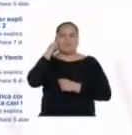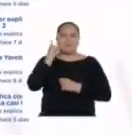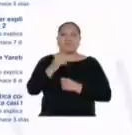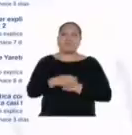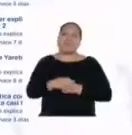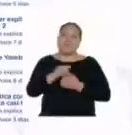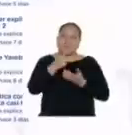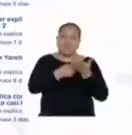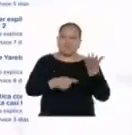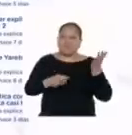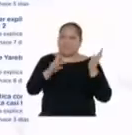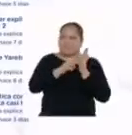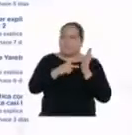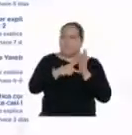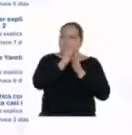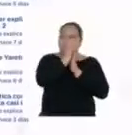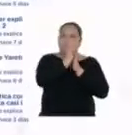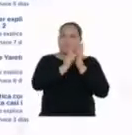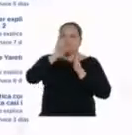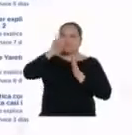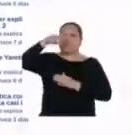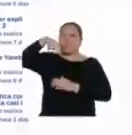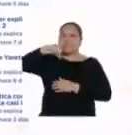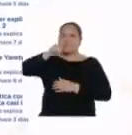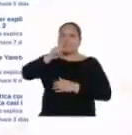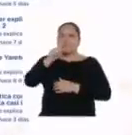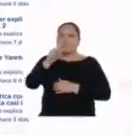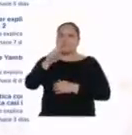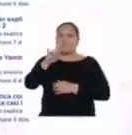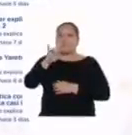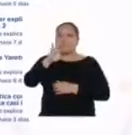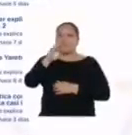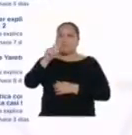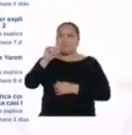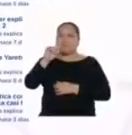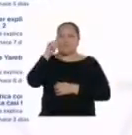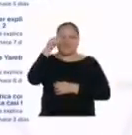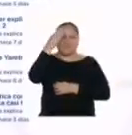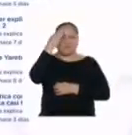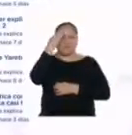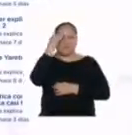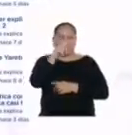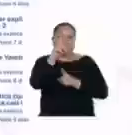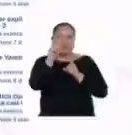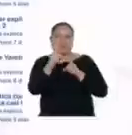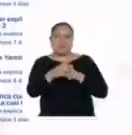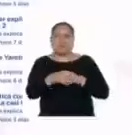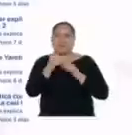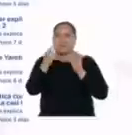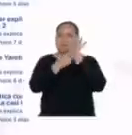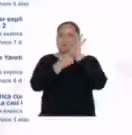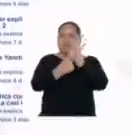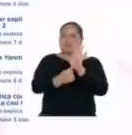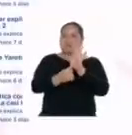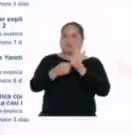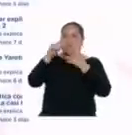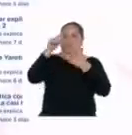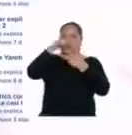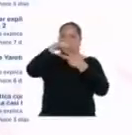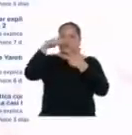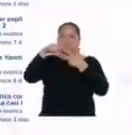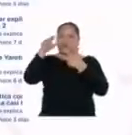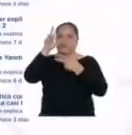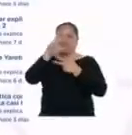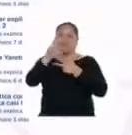¿Qué es un texto instructivo? Ajá, sabía que alguien lo preguntaría. Entonces, es momento de presentar tres